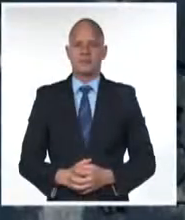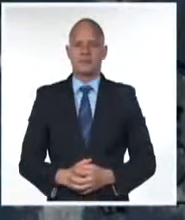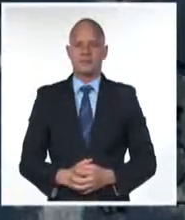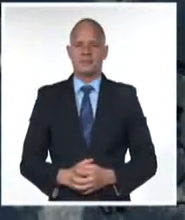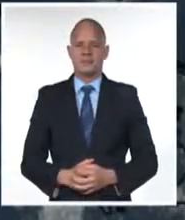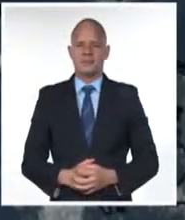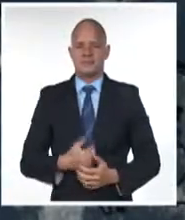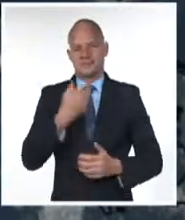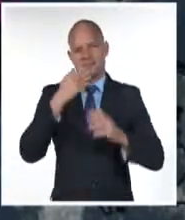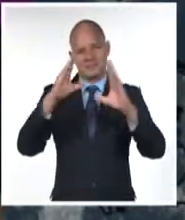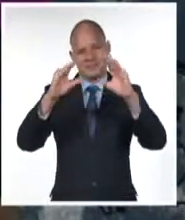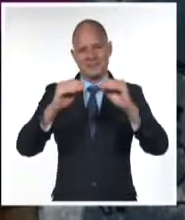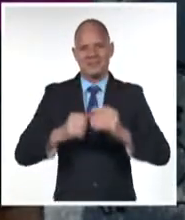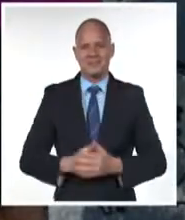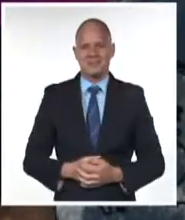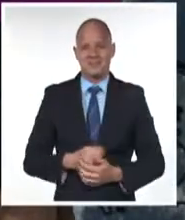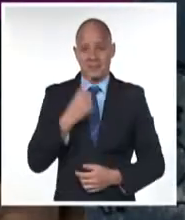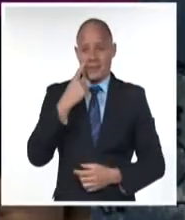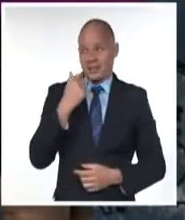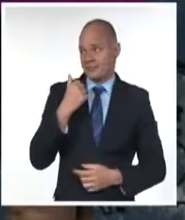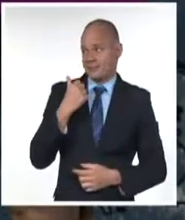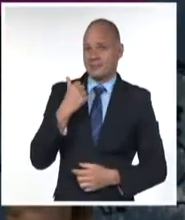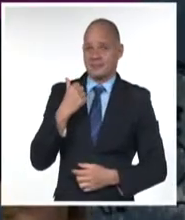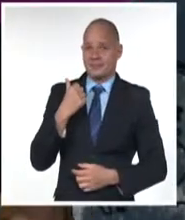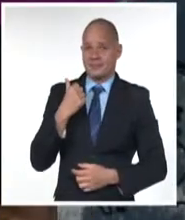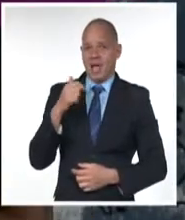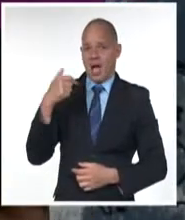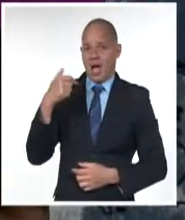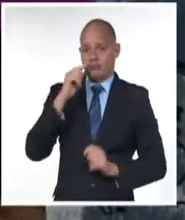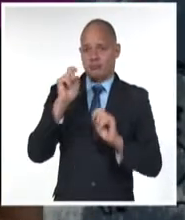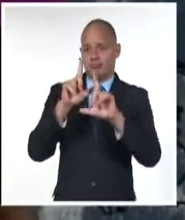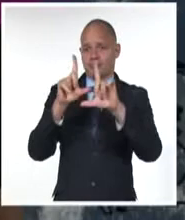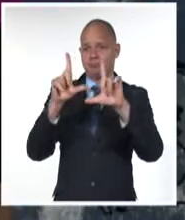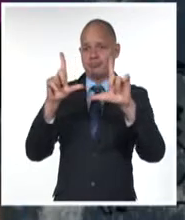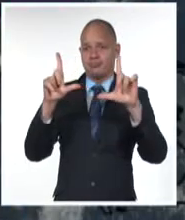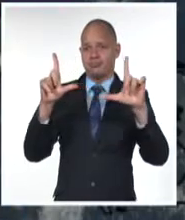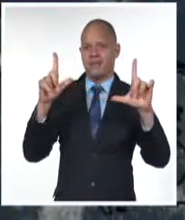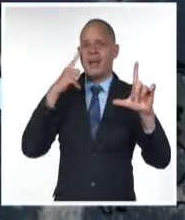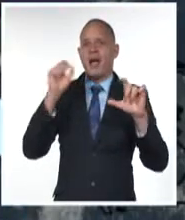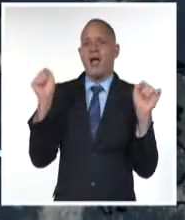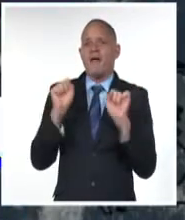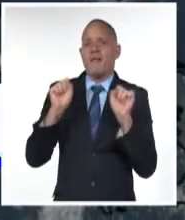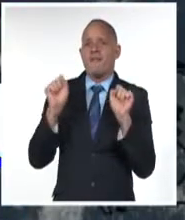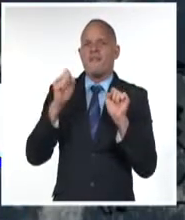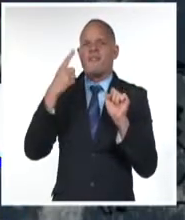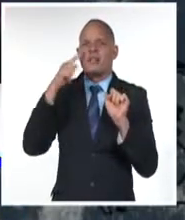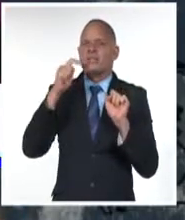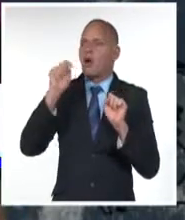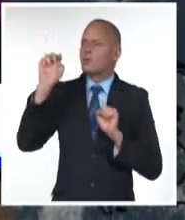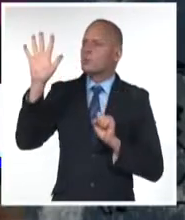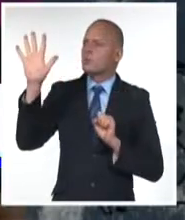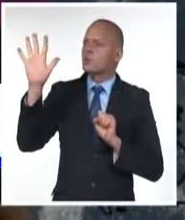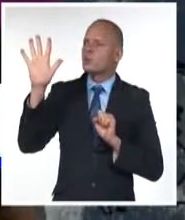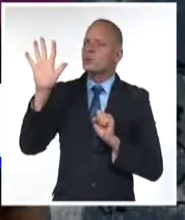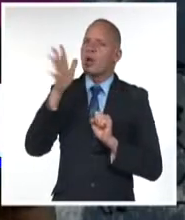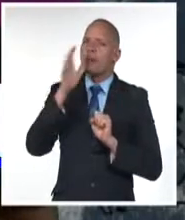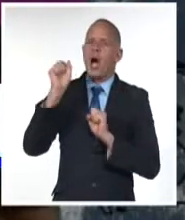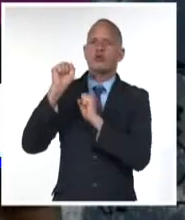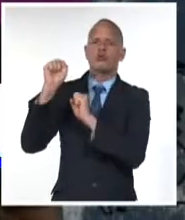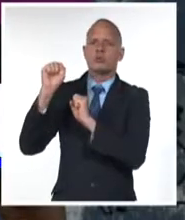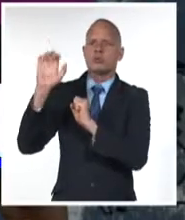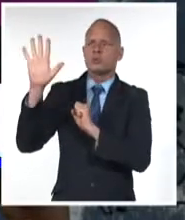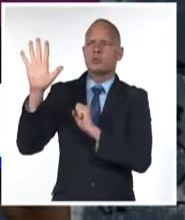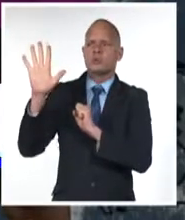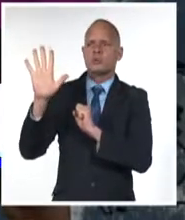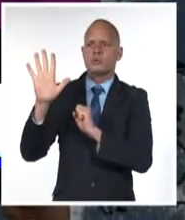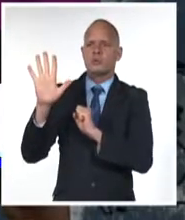Buenas noches, observen en la imagen de satélite el frente frío que se mantiene casi estacionario sobre el estrecho de la Florida. No nos va a